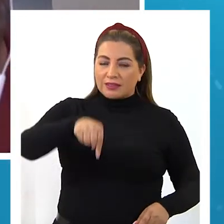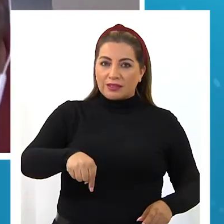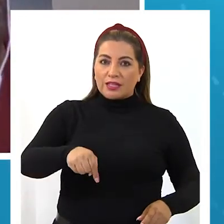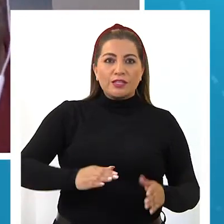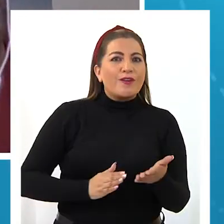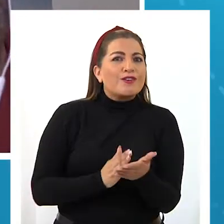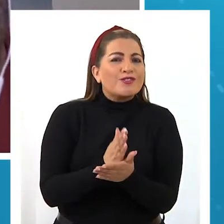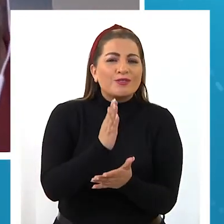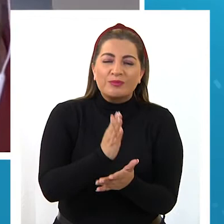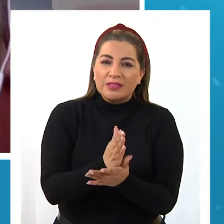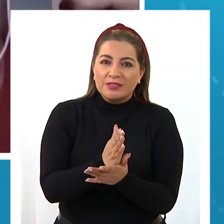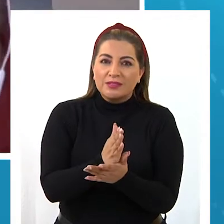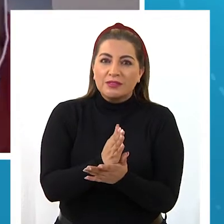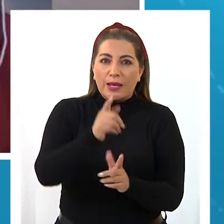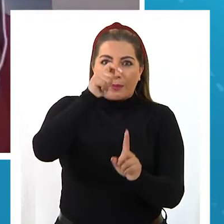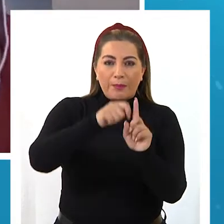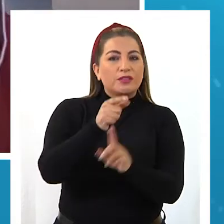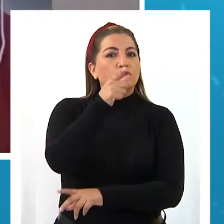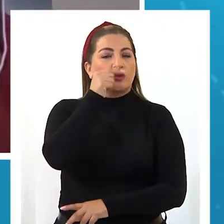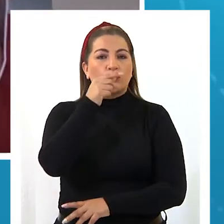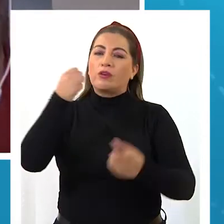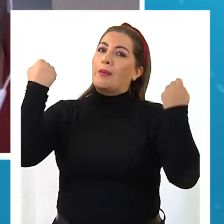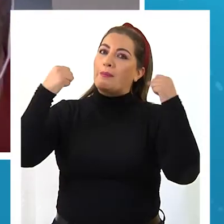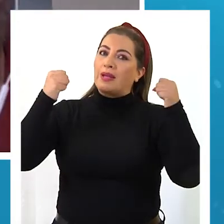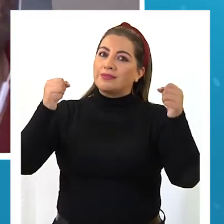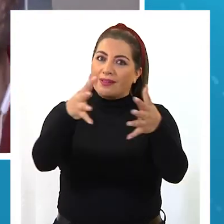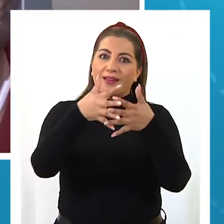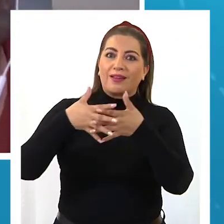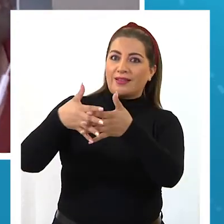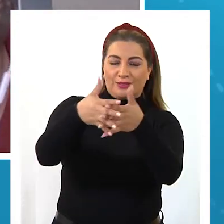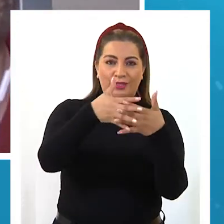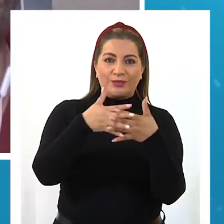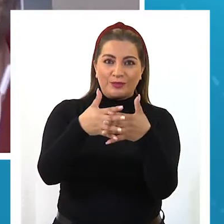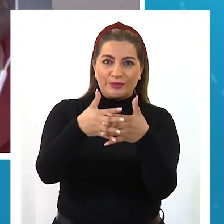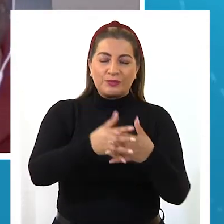comienzas a partir de octubre, entrenamiento en Estados Unidos.